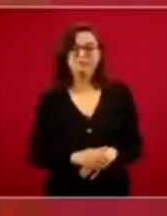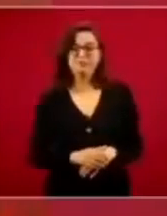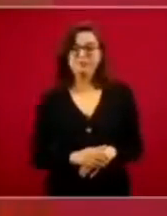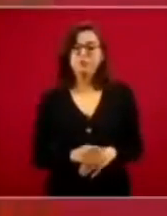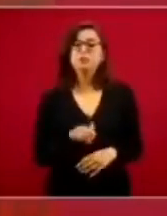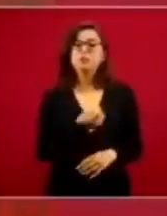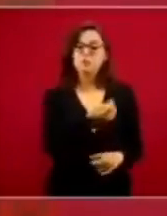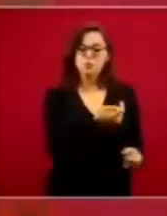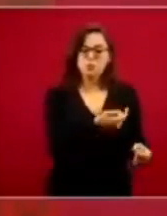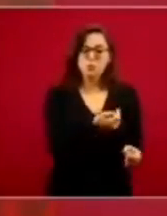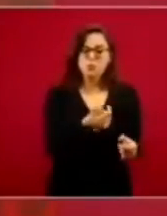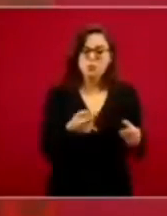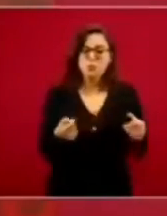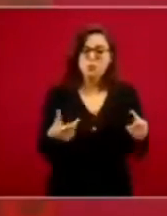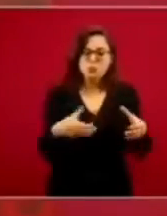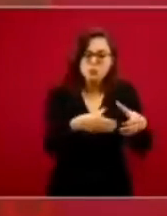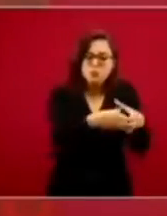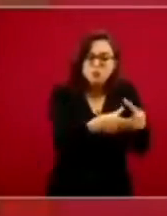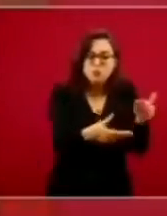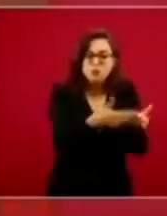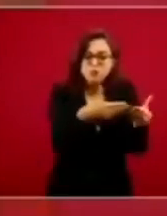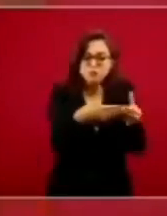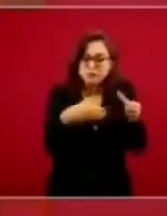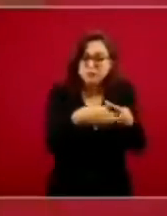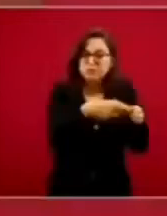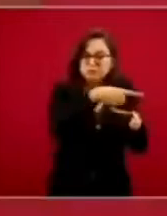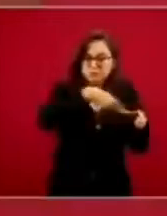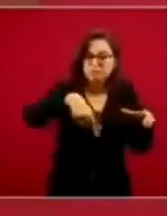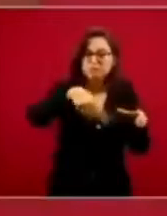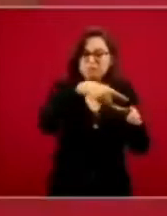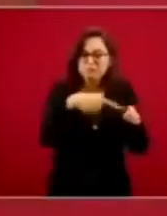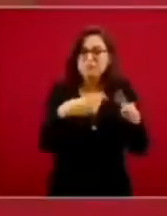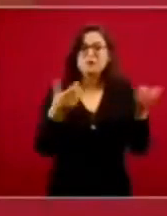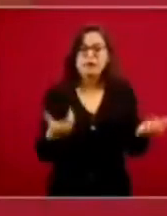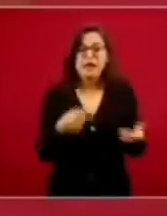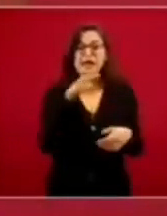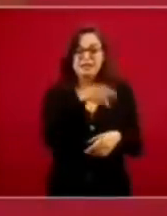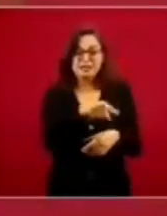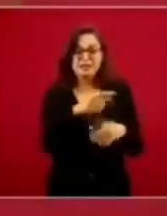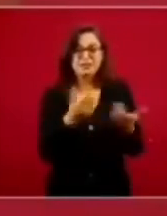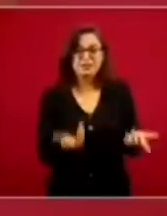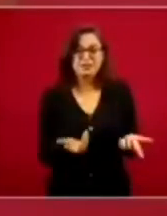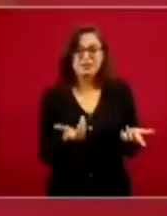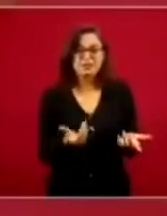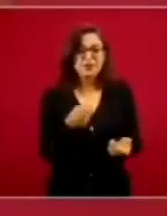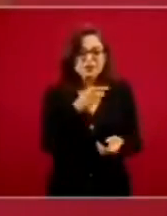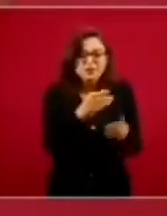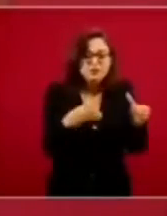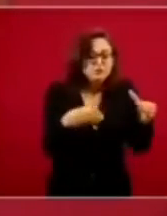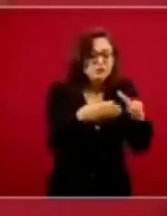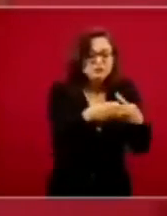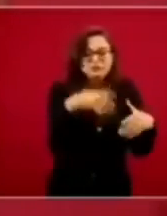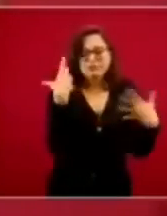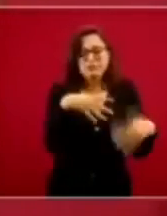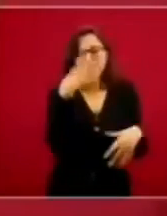diría una minoría. Las más chiquitas, sí. Sí, las más pequeñas y lo pequeño es hermoso.